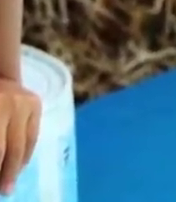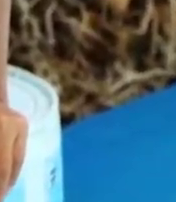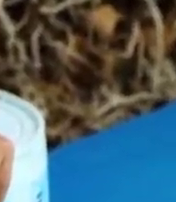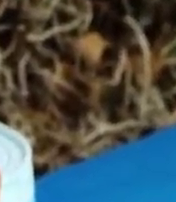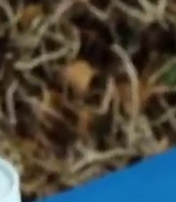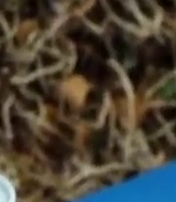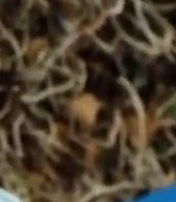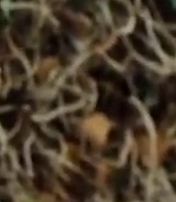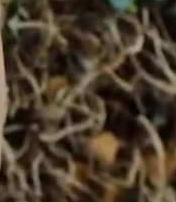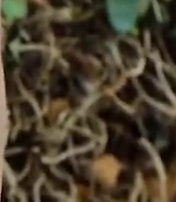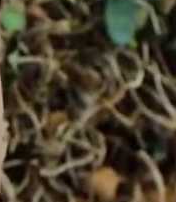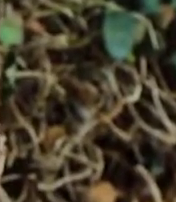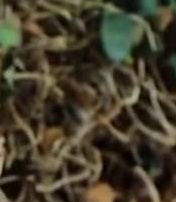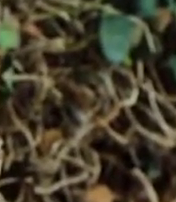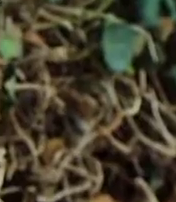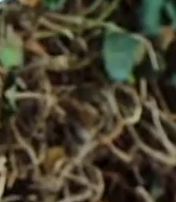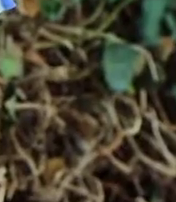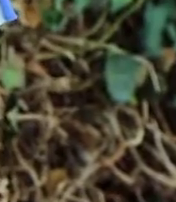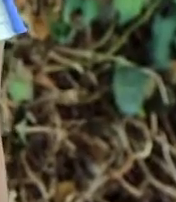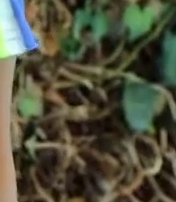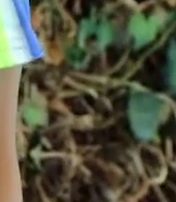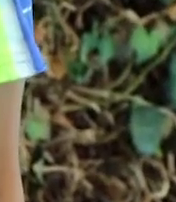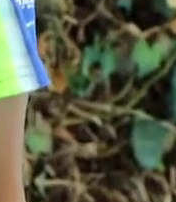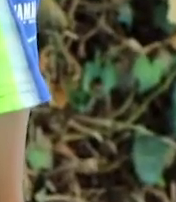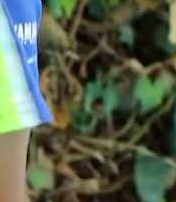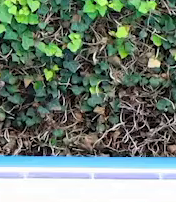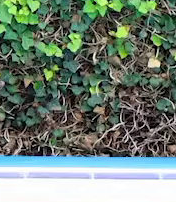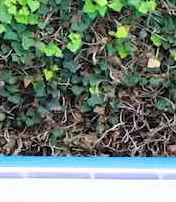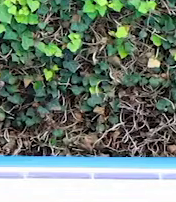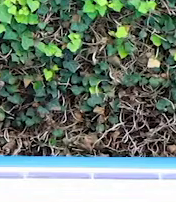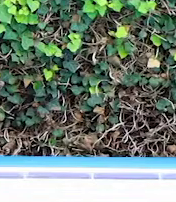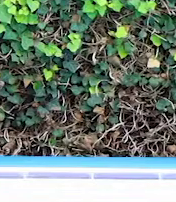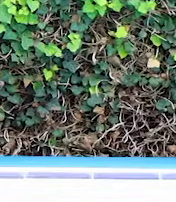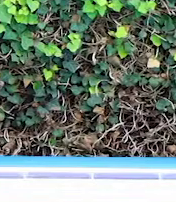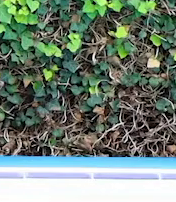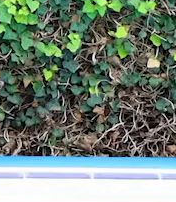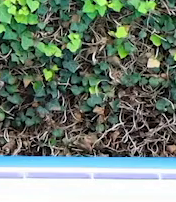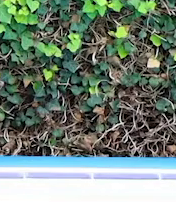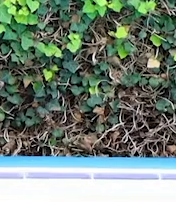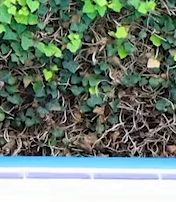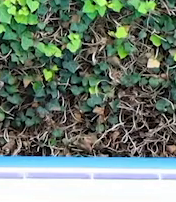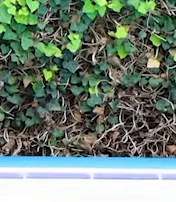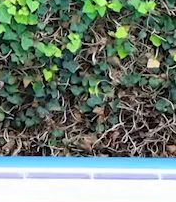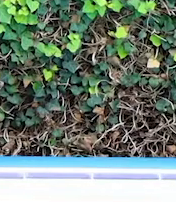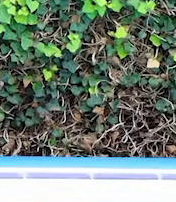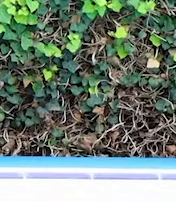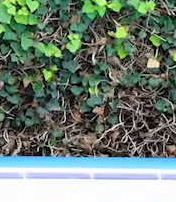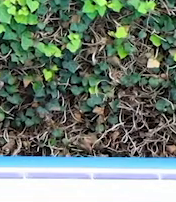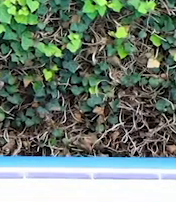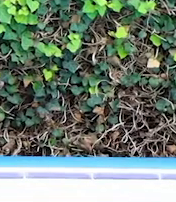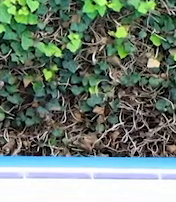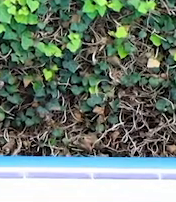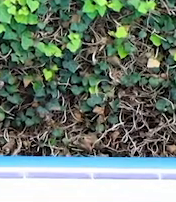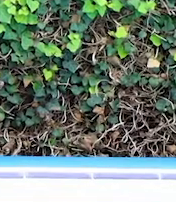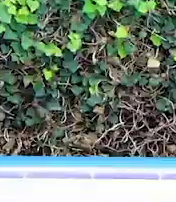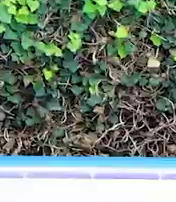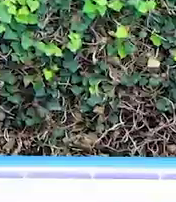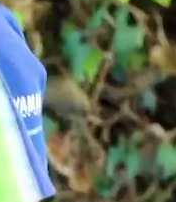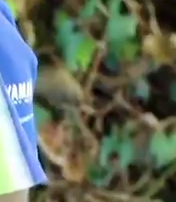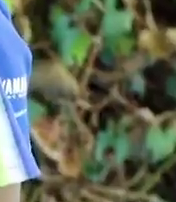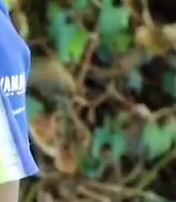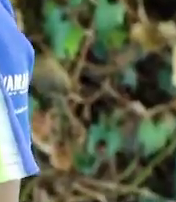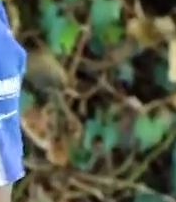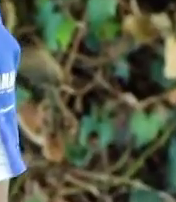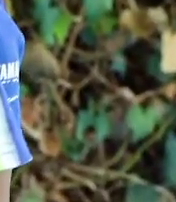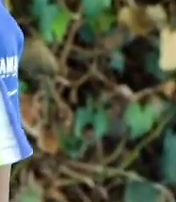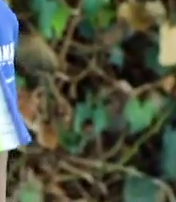Respira, exhala, respira, exhala. Bien, mantén ahí la